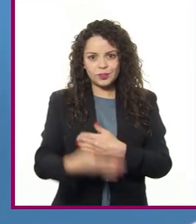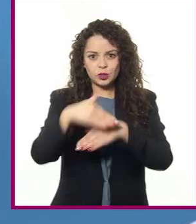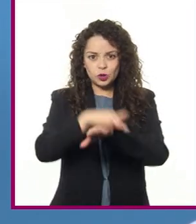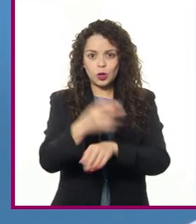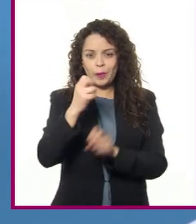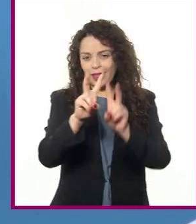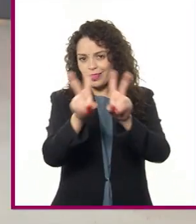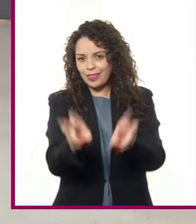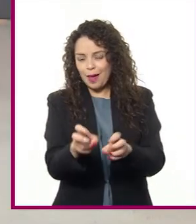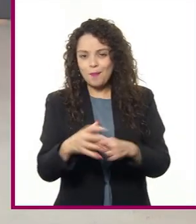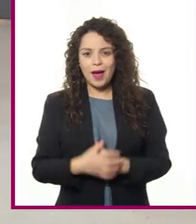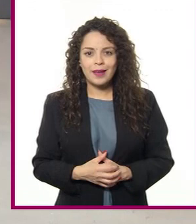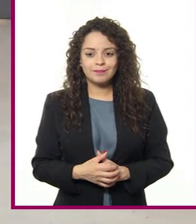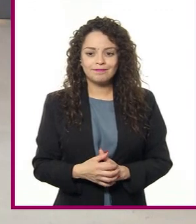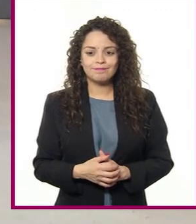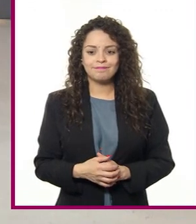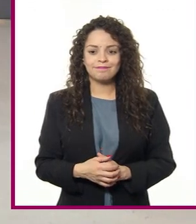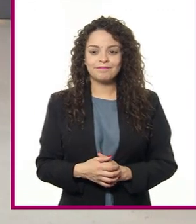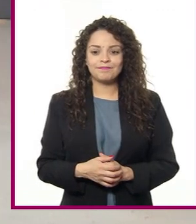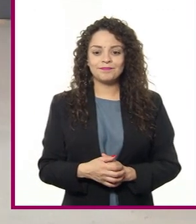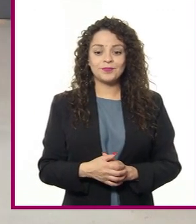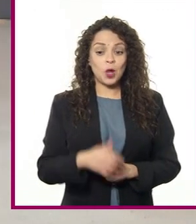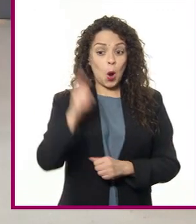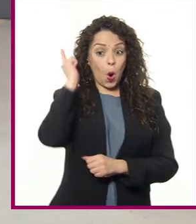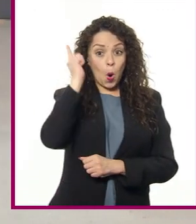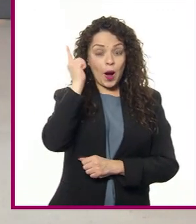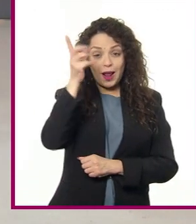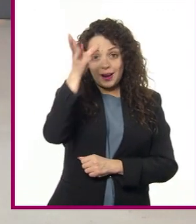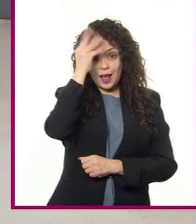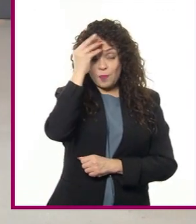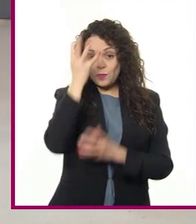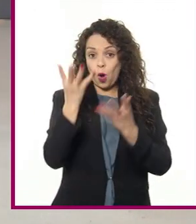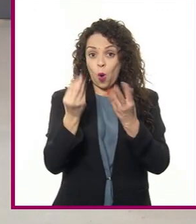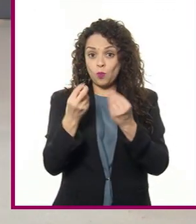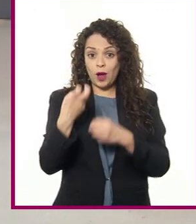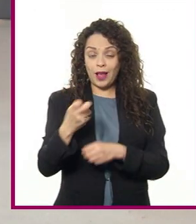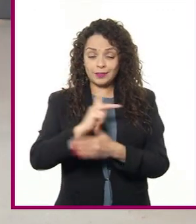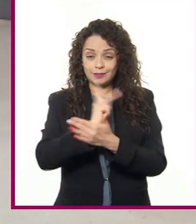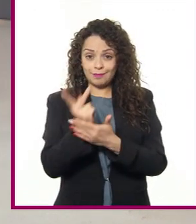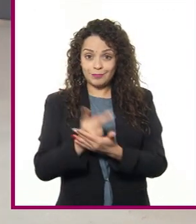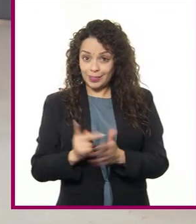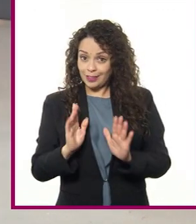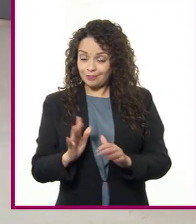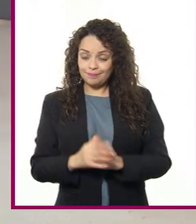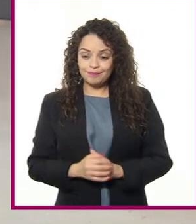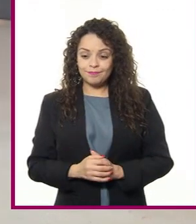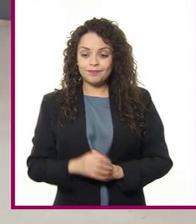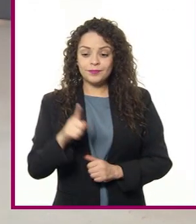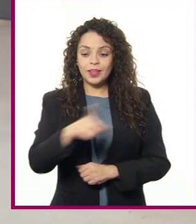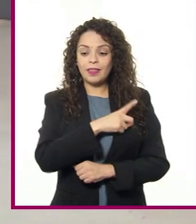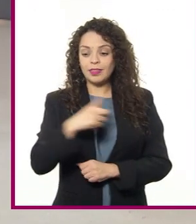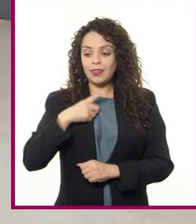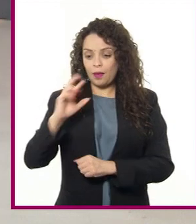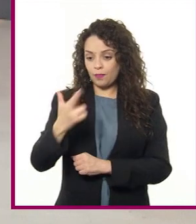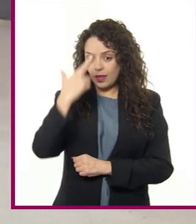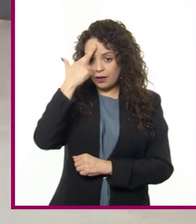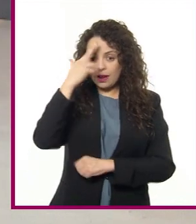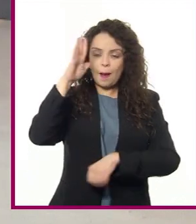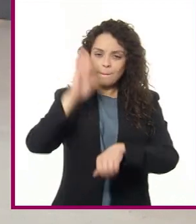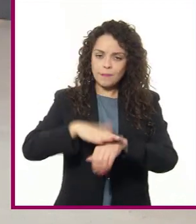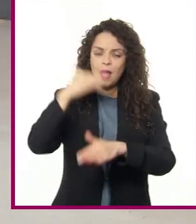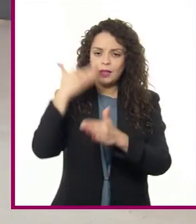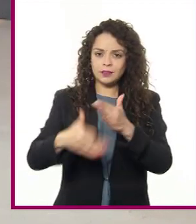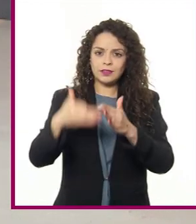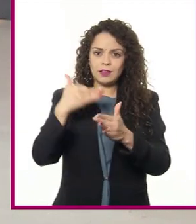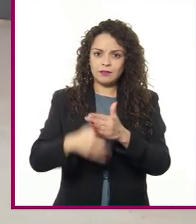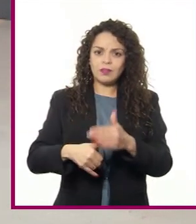a este tema. Espero que hayan aprendido mucho en esta sesión. Y recuerden que aún nos queda más